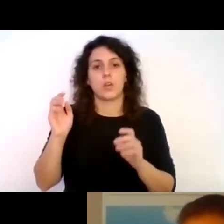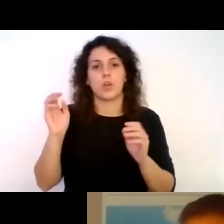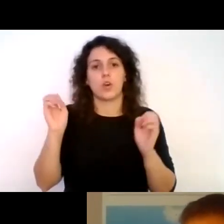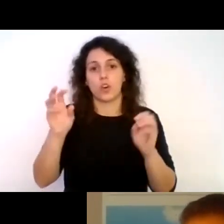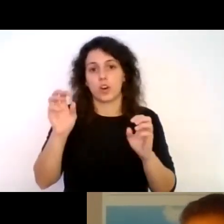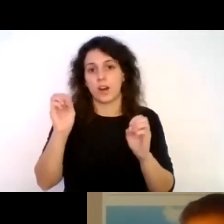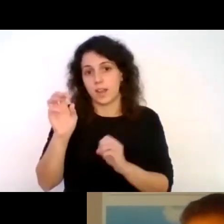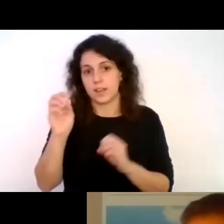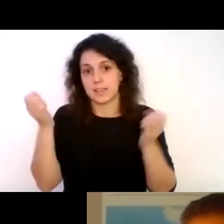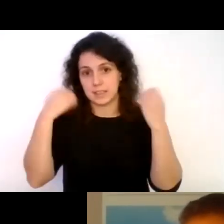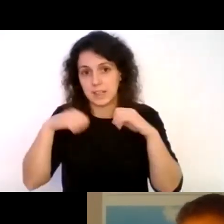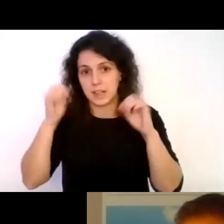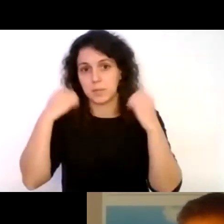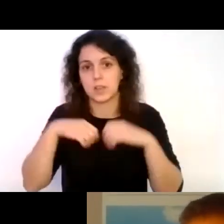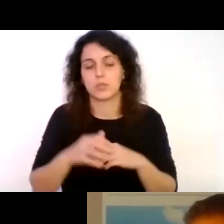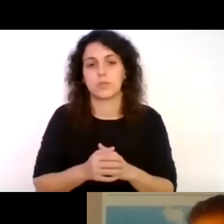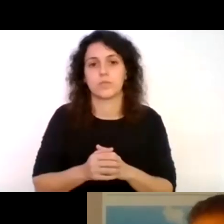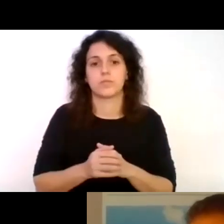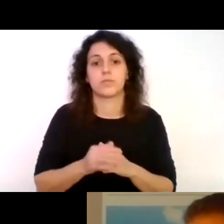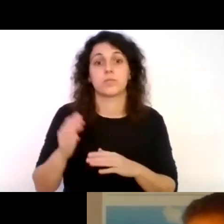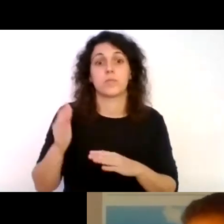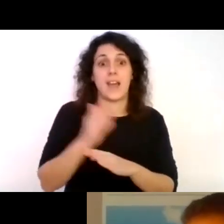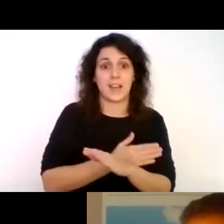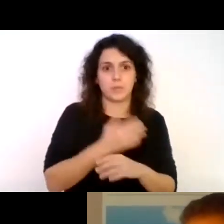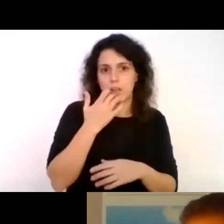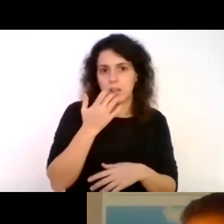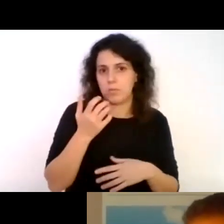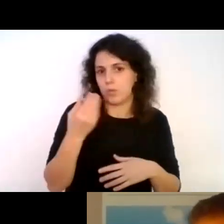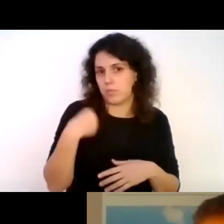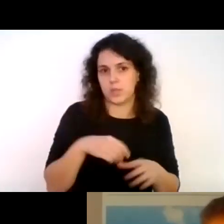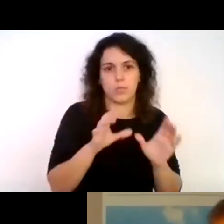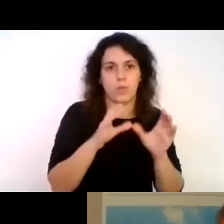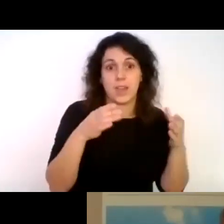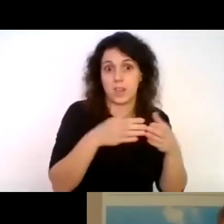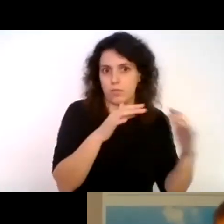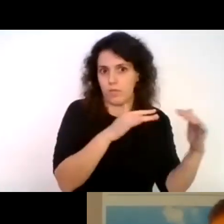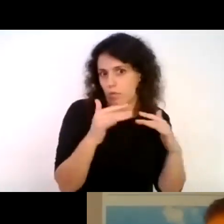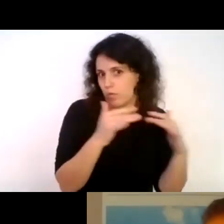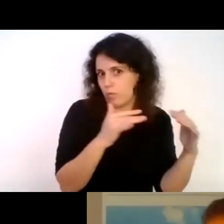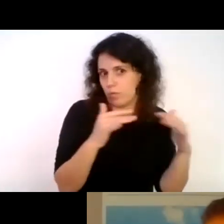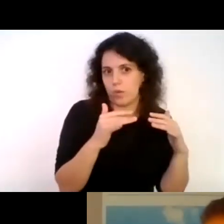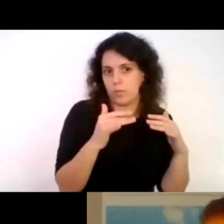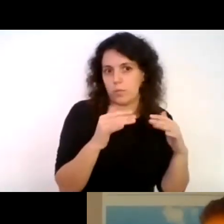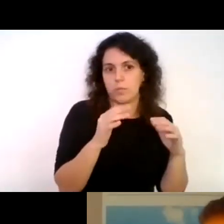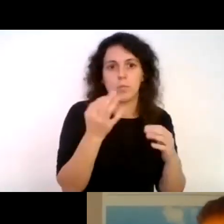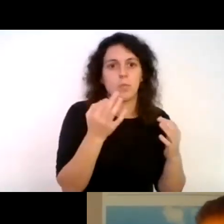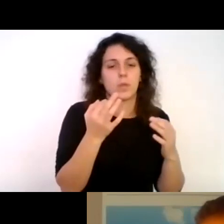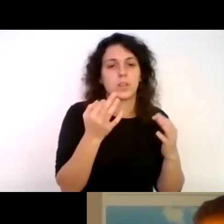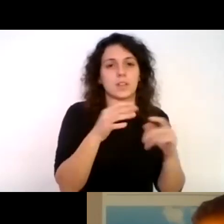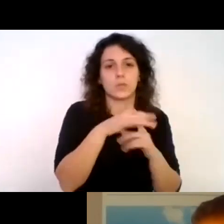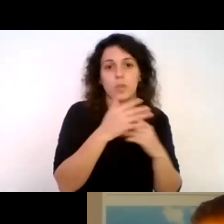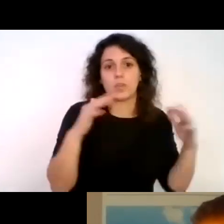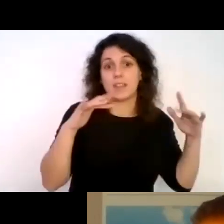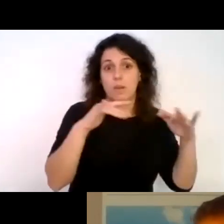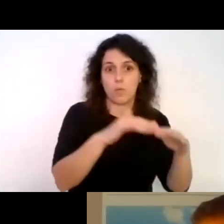a las jornadas de Buseos sin Barreras, como los equipos de fútbol que hacen estos encuentros antes de un partido de fútbol